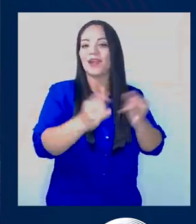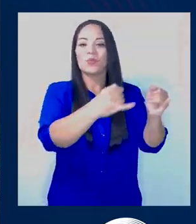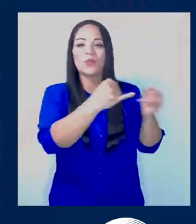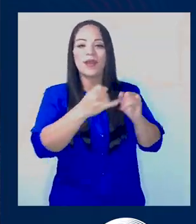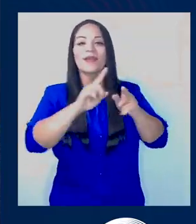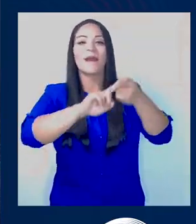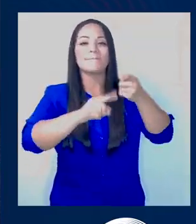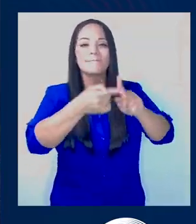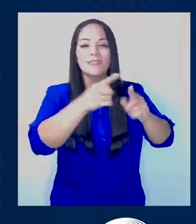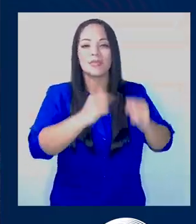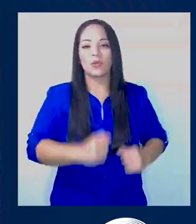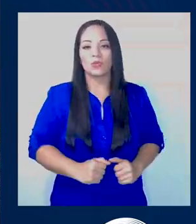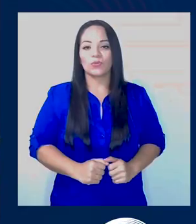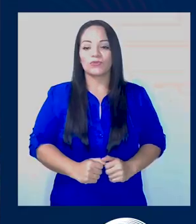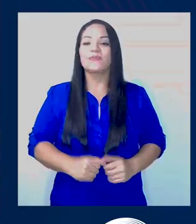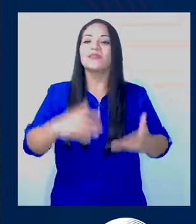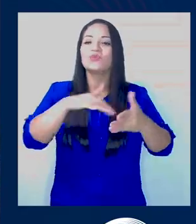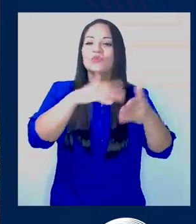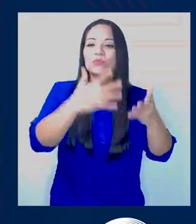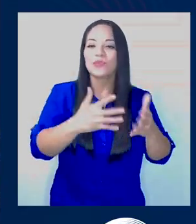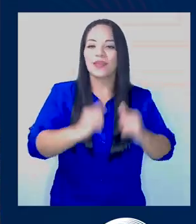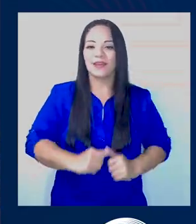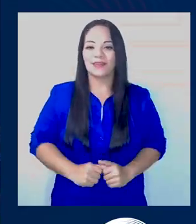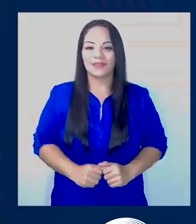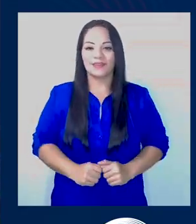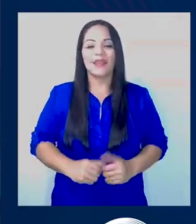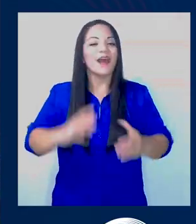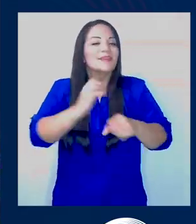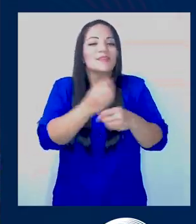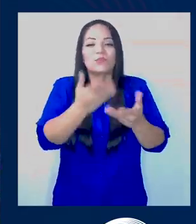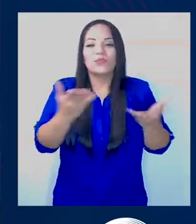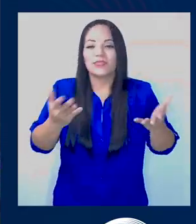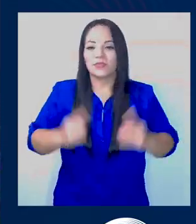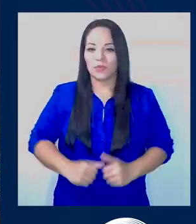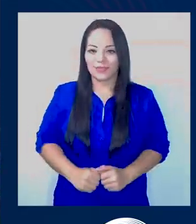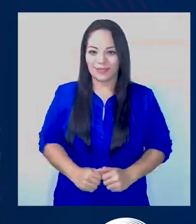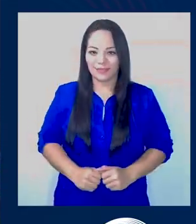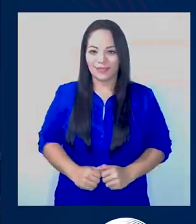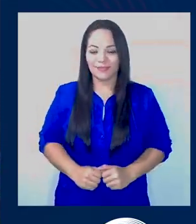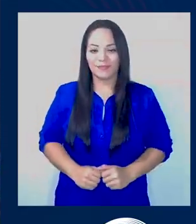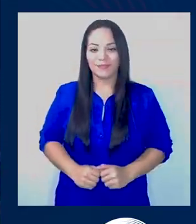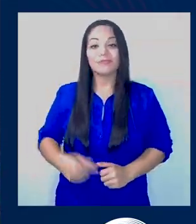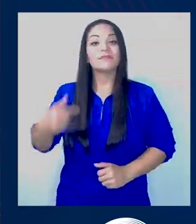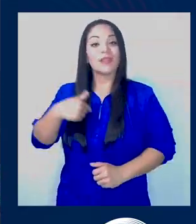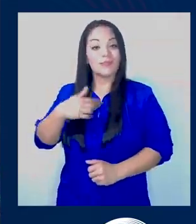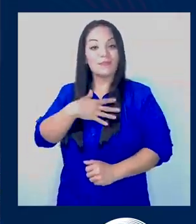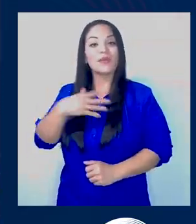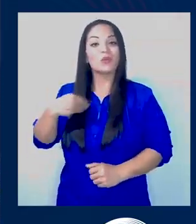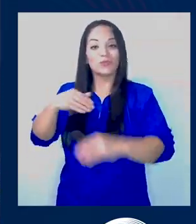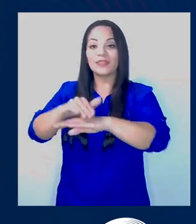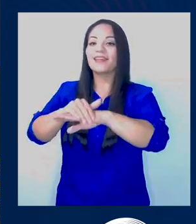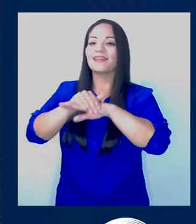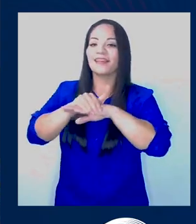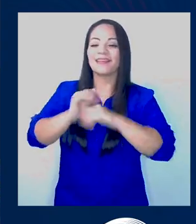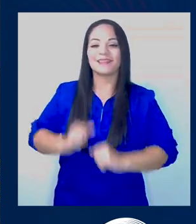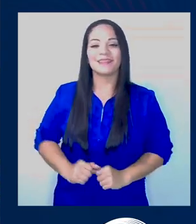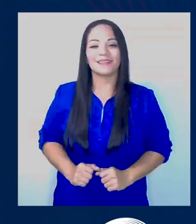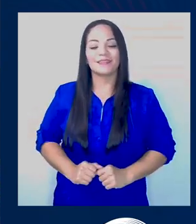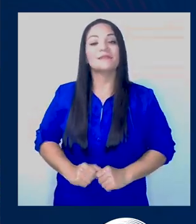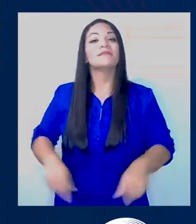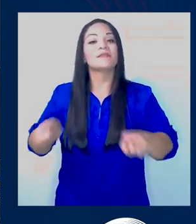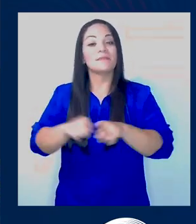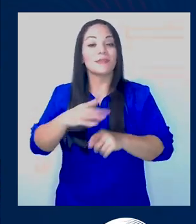jugar con mis amigos, estudiar y hacer muchas cosas. Me gusta el